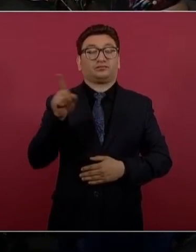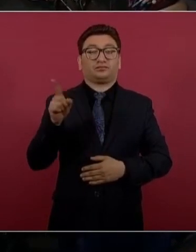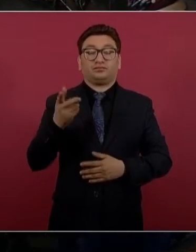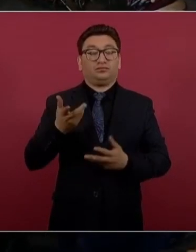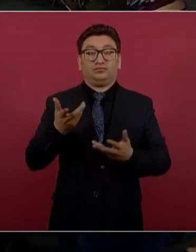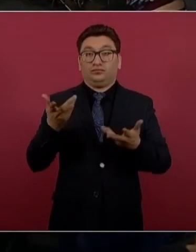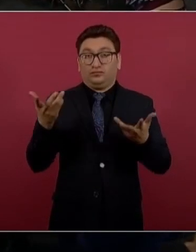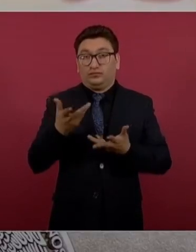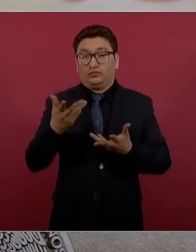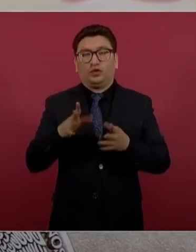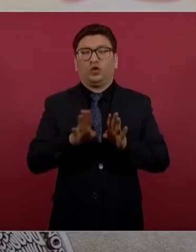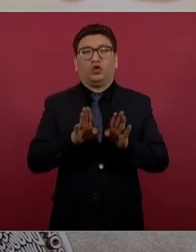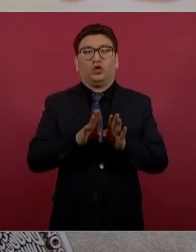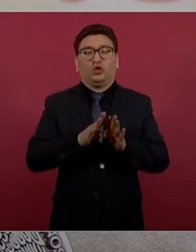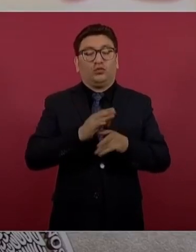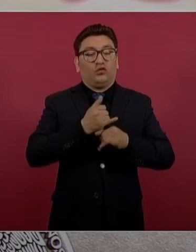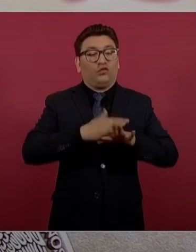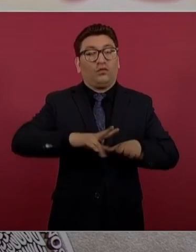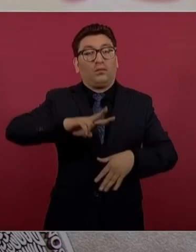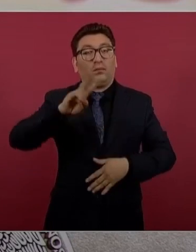con apego a la verdad.